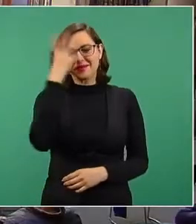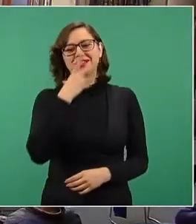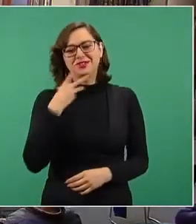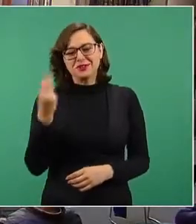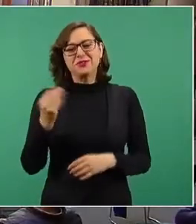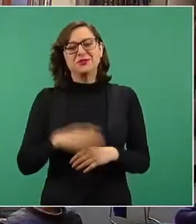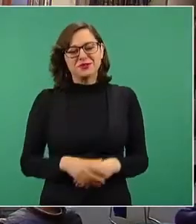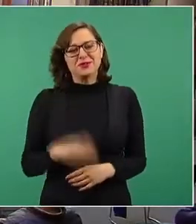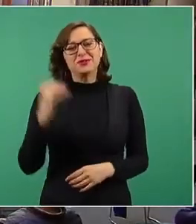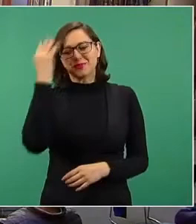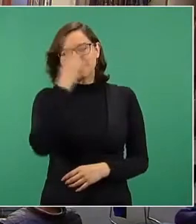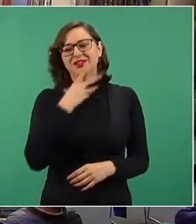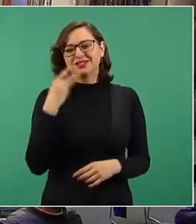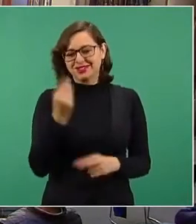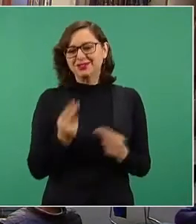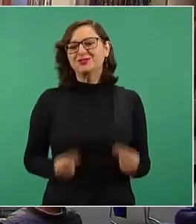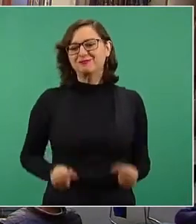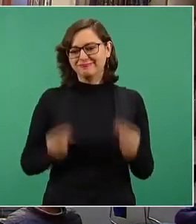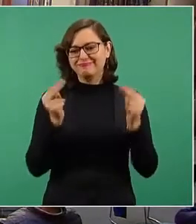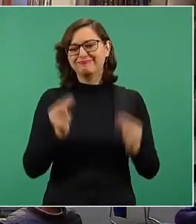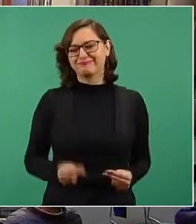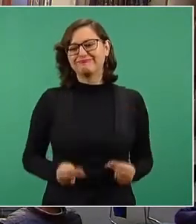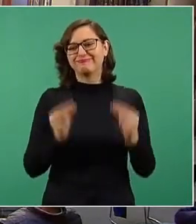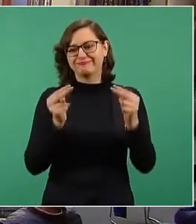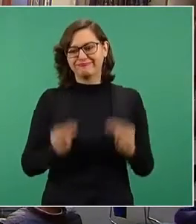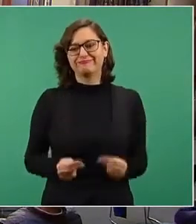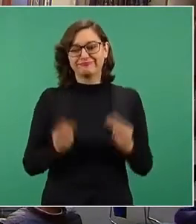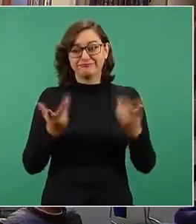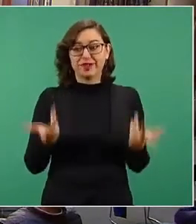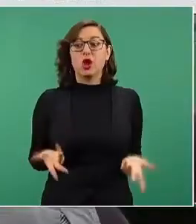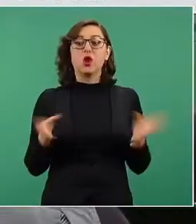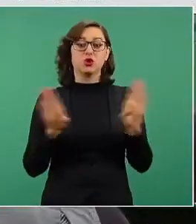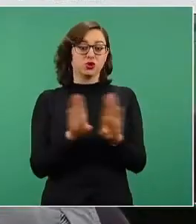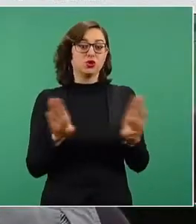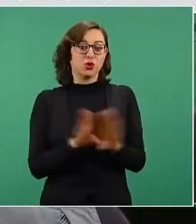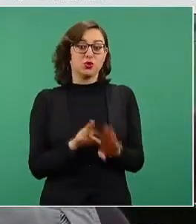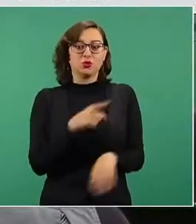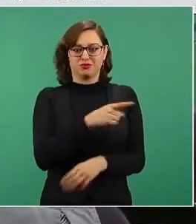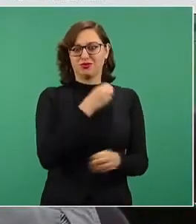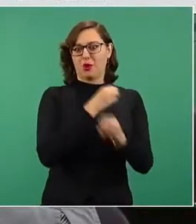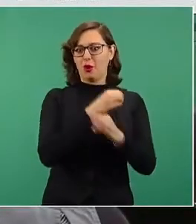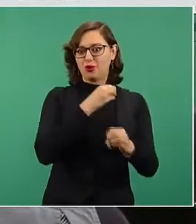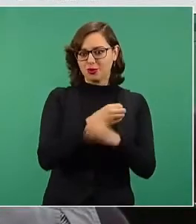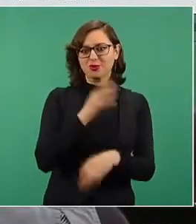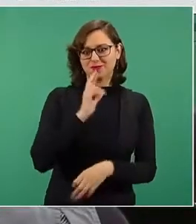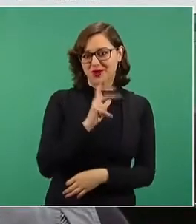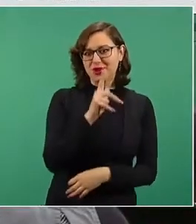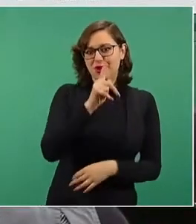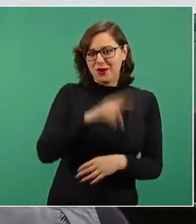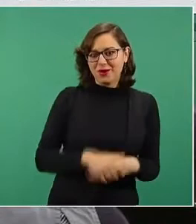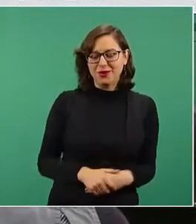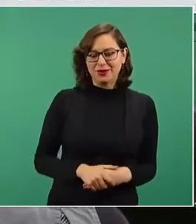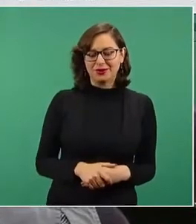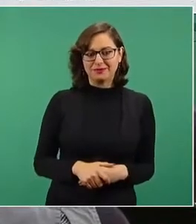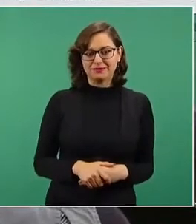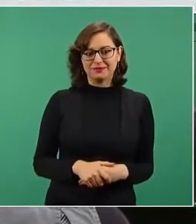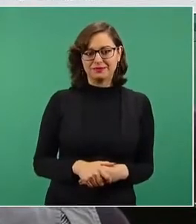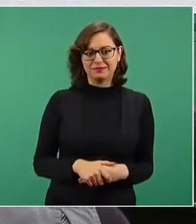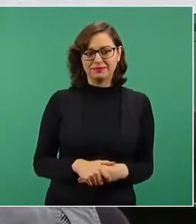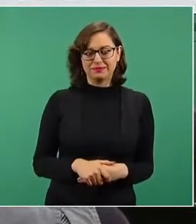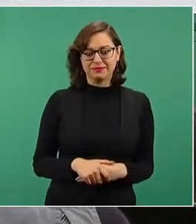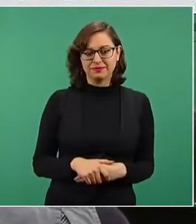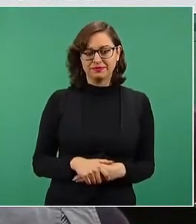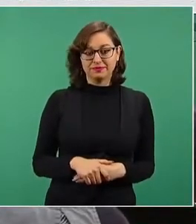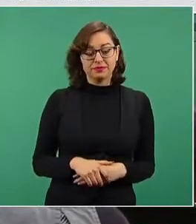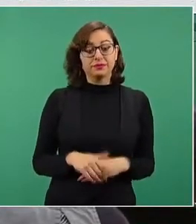negocio? ¿No? O ¿quién no va a tener un OXXO? Y además, le hacemos